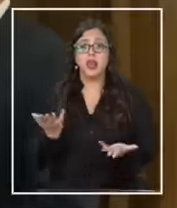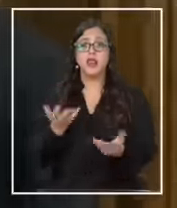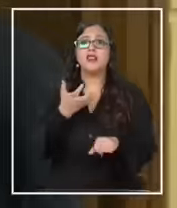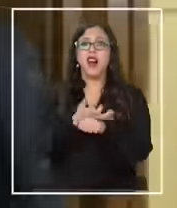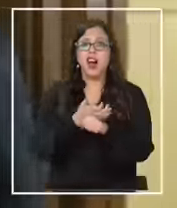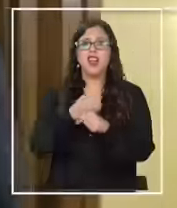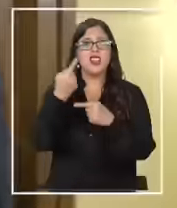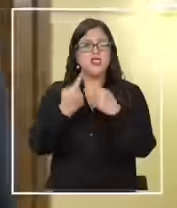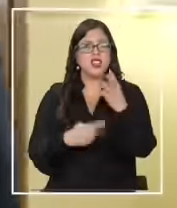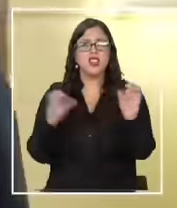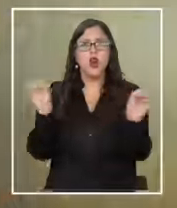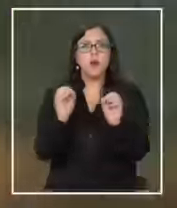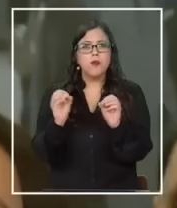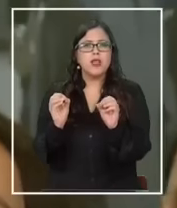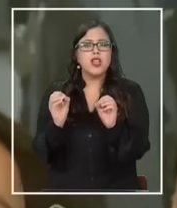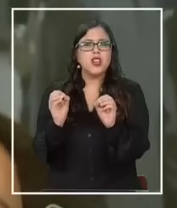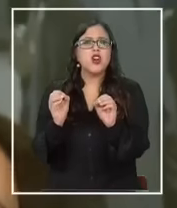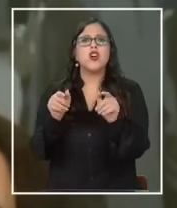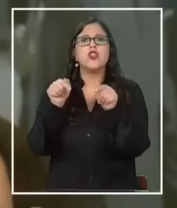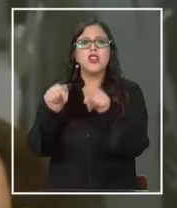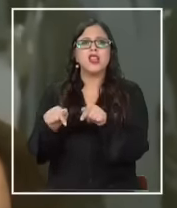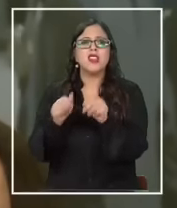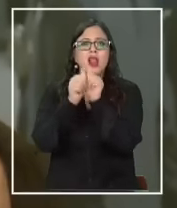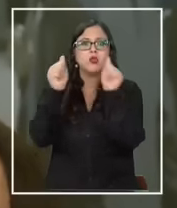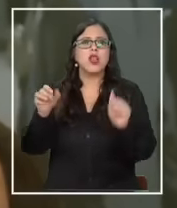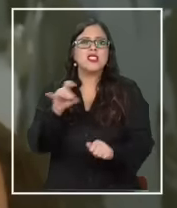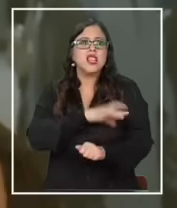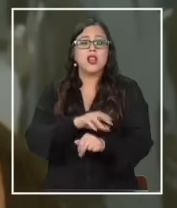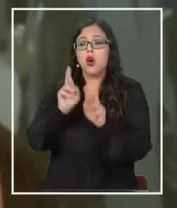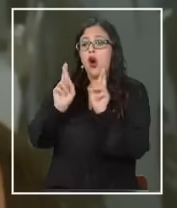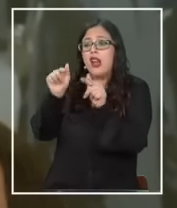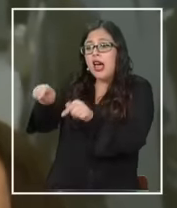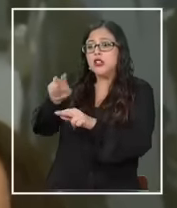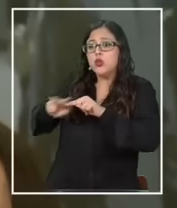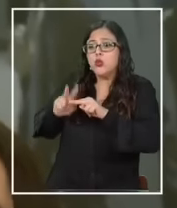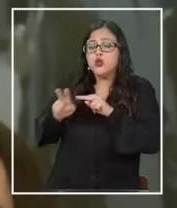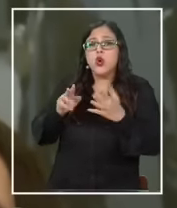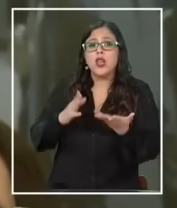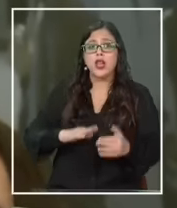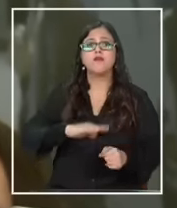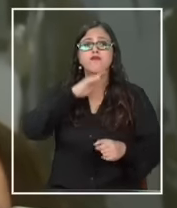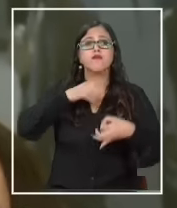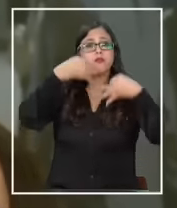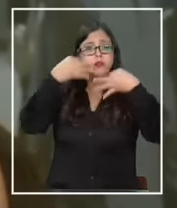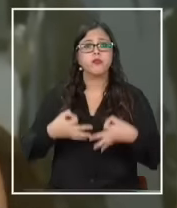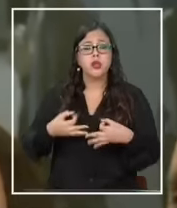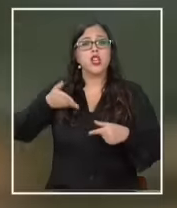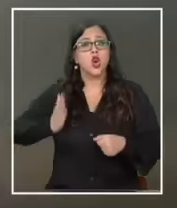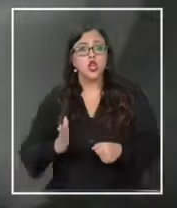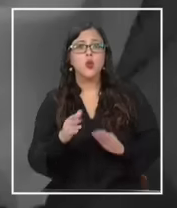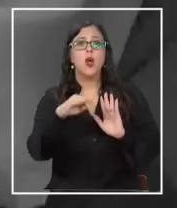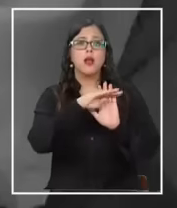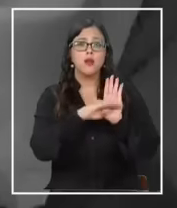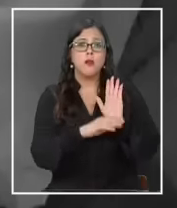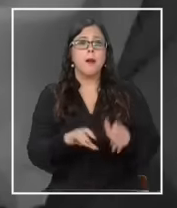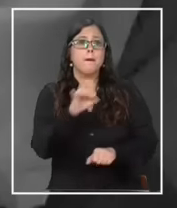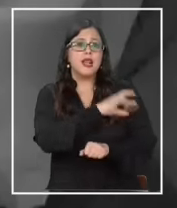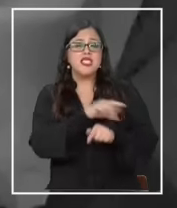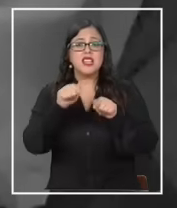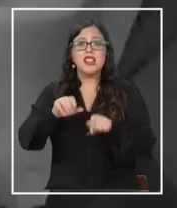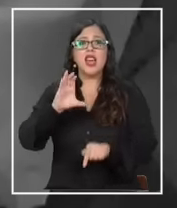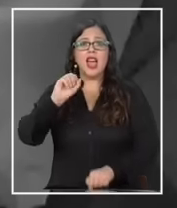las autoridades chilenas. Bueno, espero que eso se resuelva satisfactoriamente y por tanto se mantenga el programa para Chile. Desde